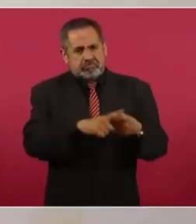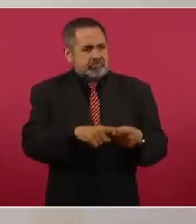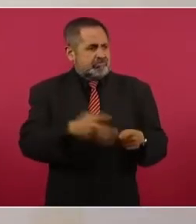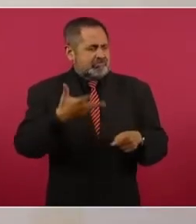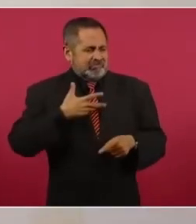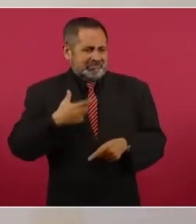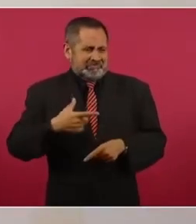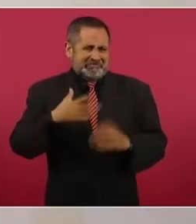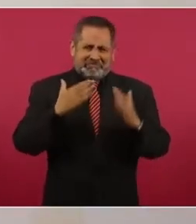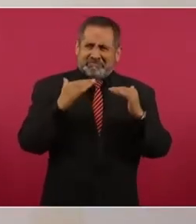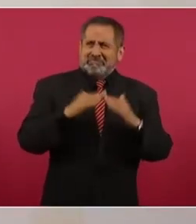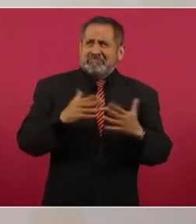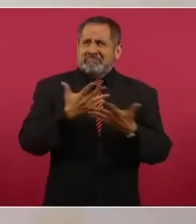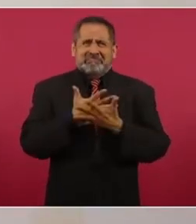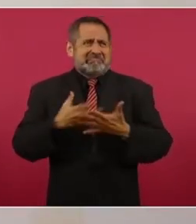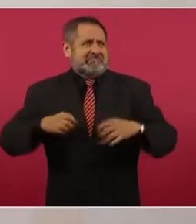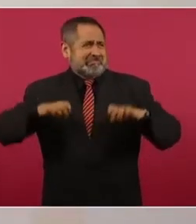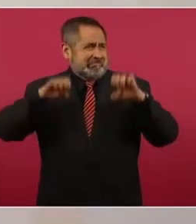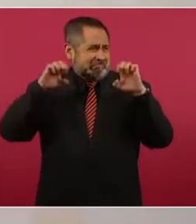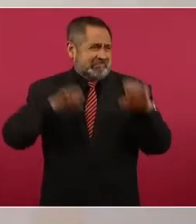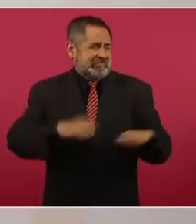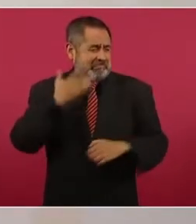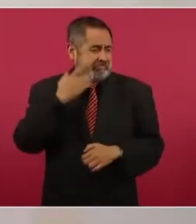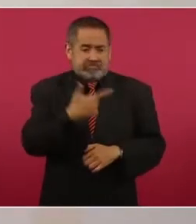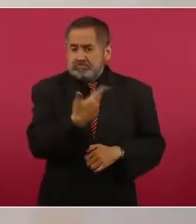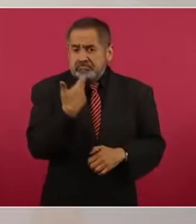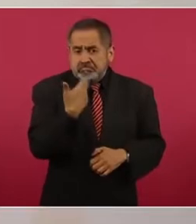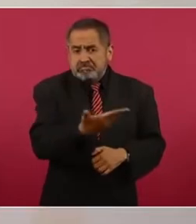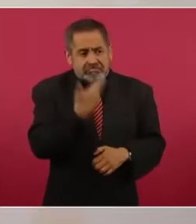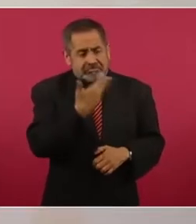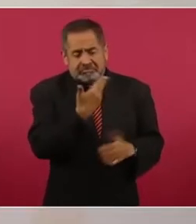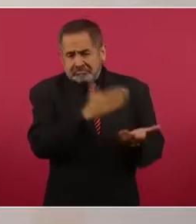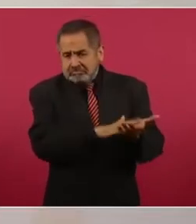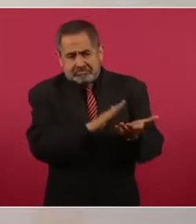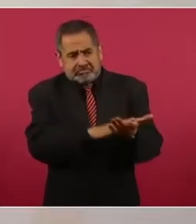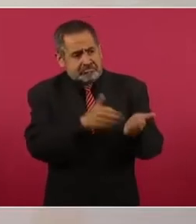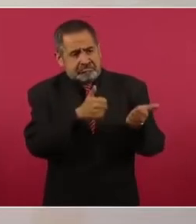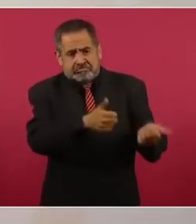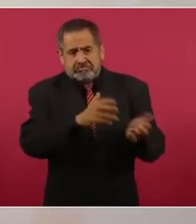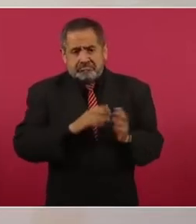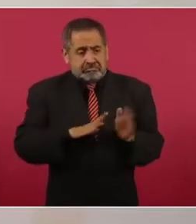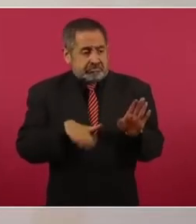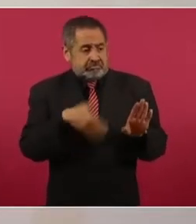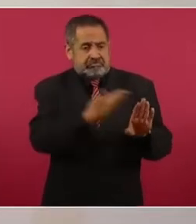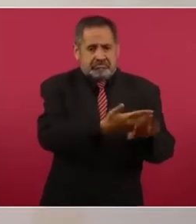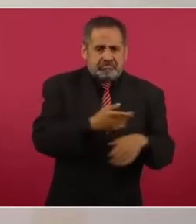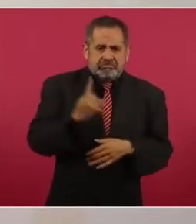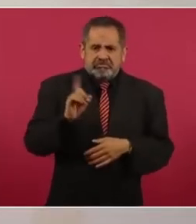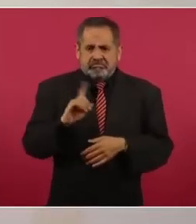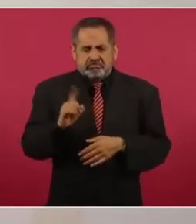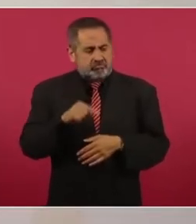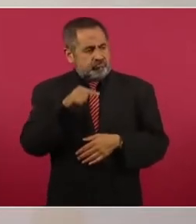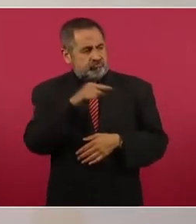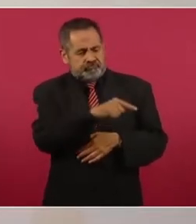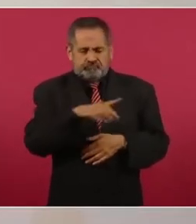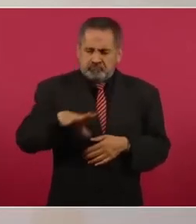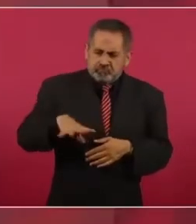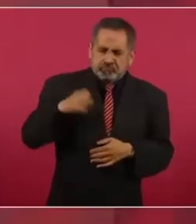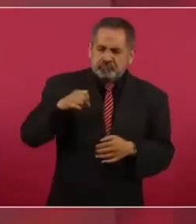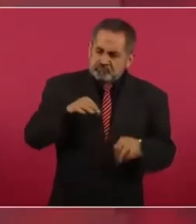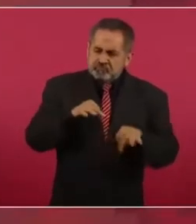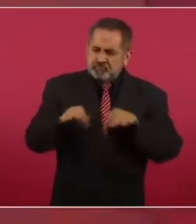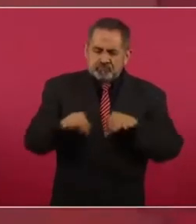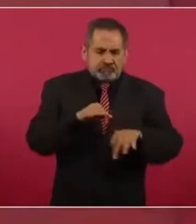que tiene mansiones, no estoy en contra del que con esfuerzo, con trabajo,